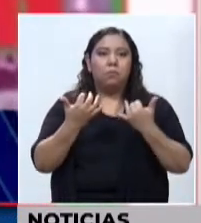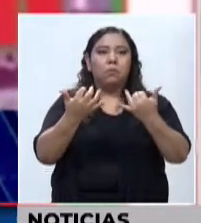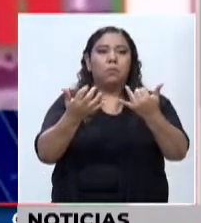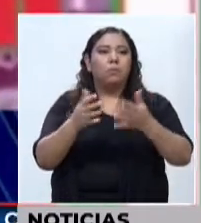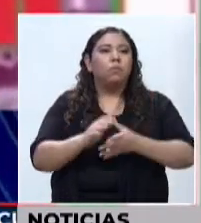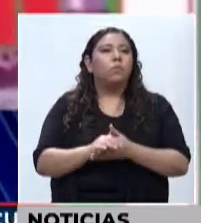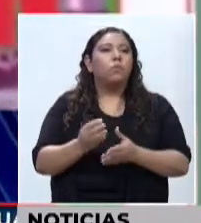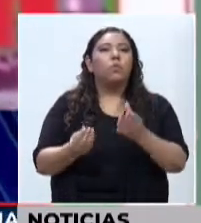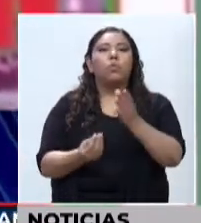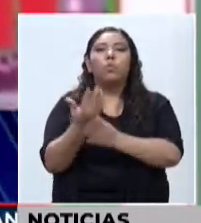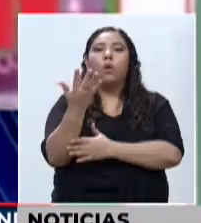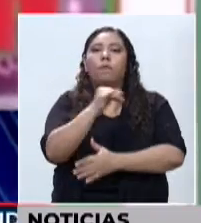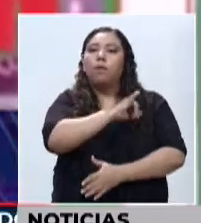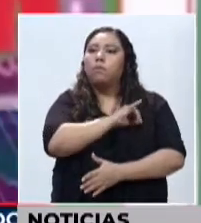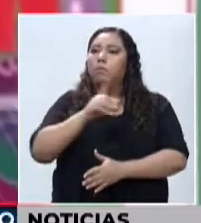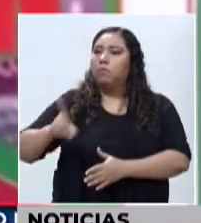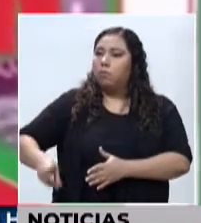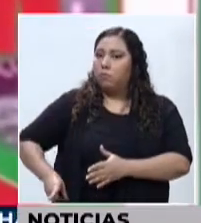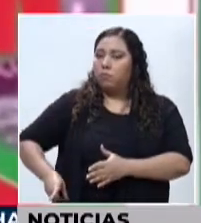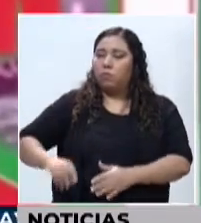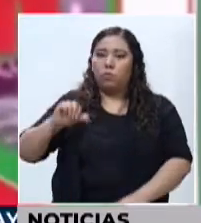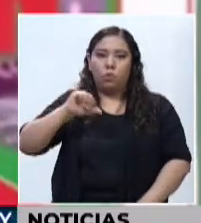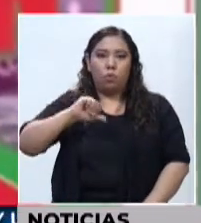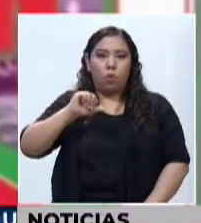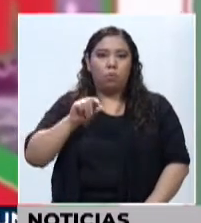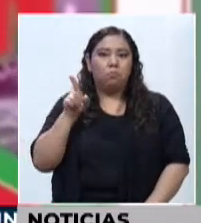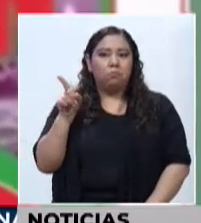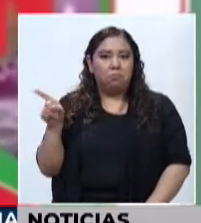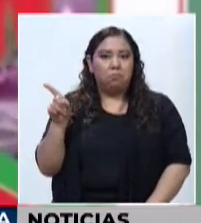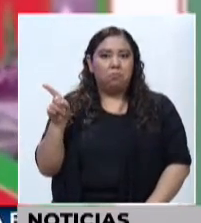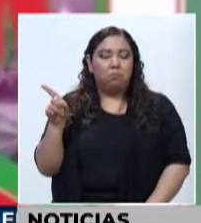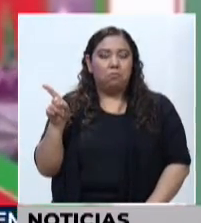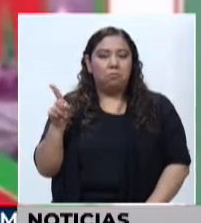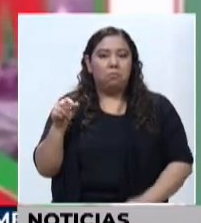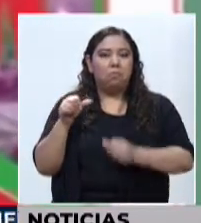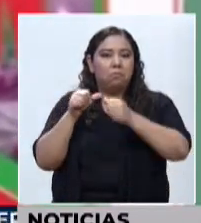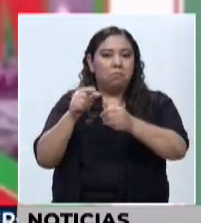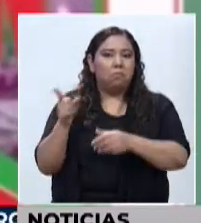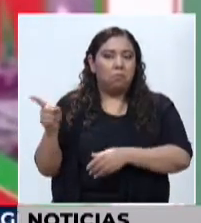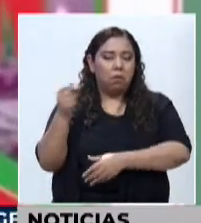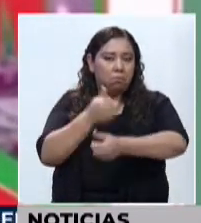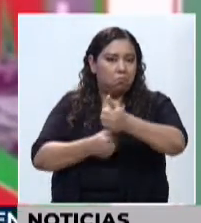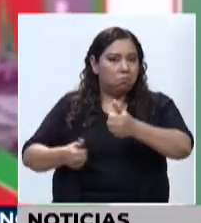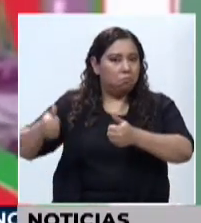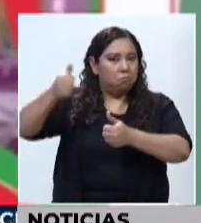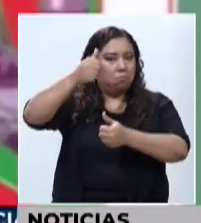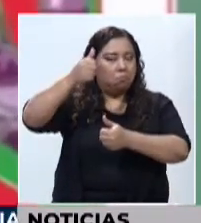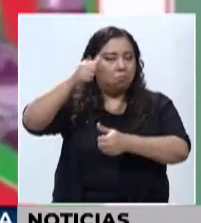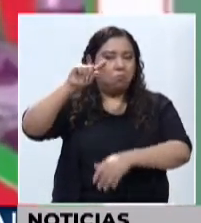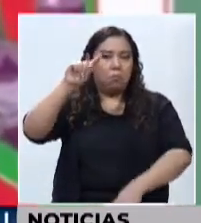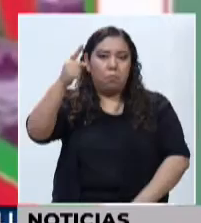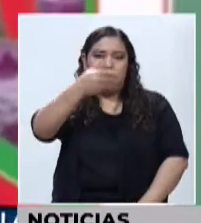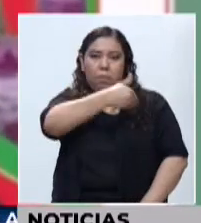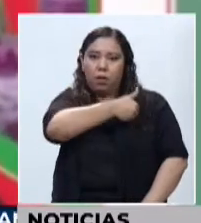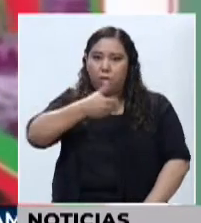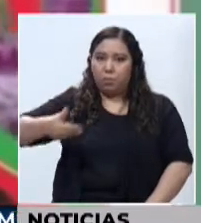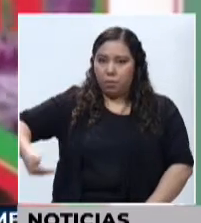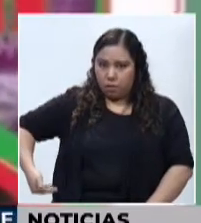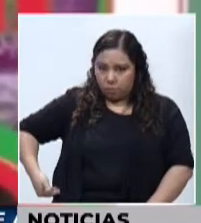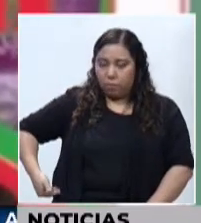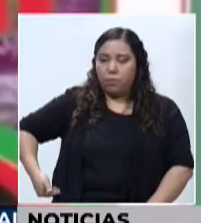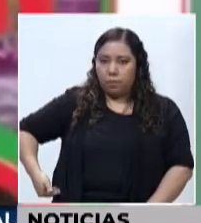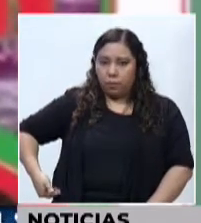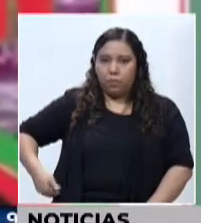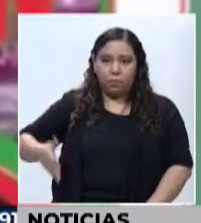nueva junta directiva donde Orison Amaya continúa al frente de la institución verde. Orison Amaya se ha logrado dos subcampeonatos nacionales